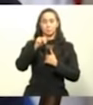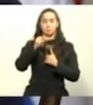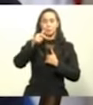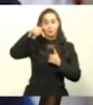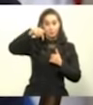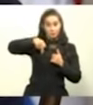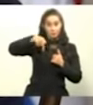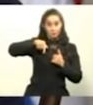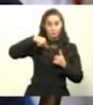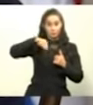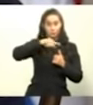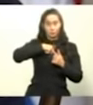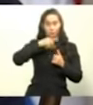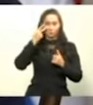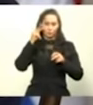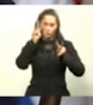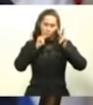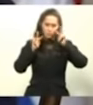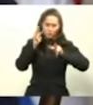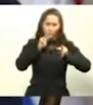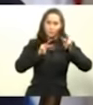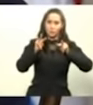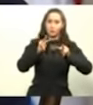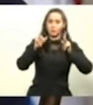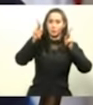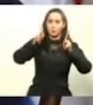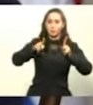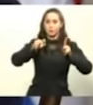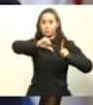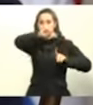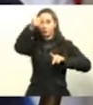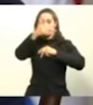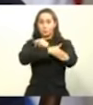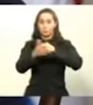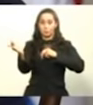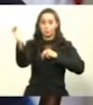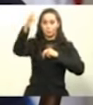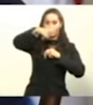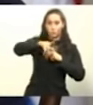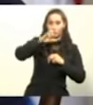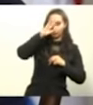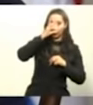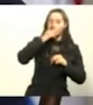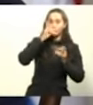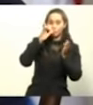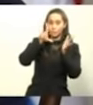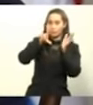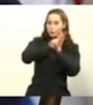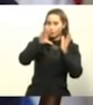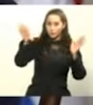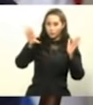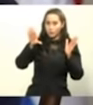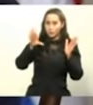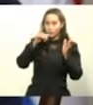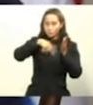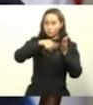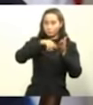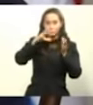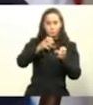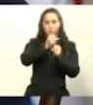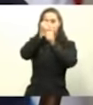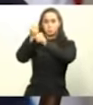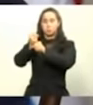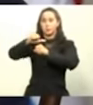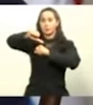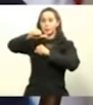Y nosotros hemos estado regulando eso mucho más desde que nosotros llegamos al gobierno. Y lo seguiremos haciendo.